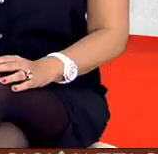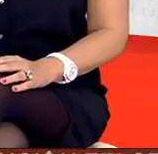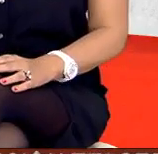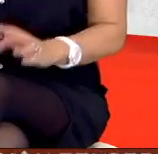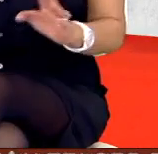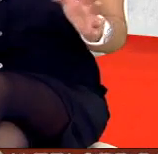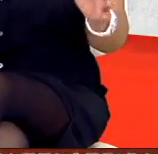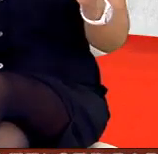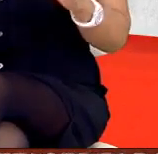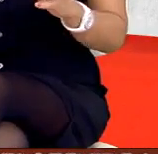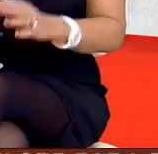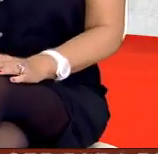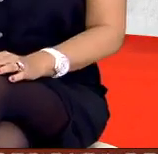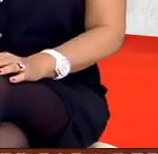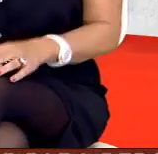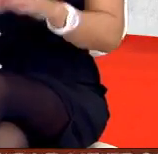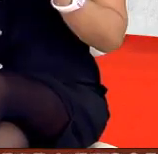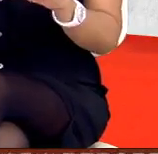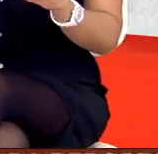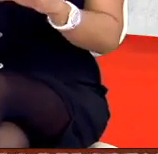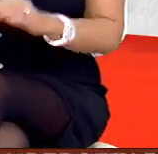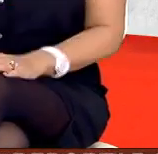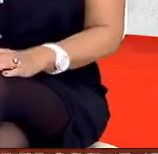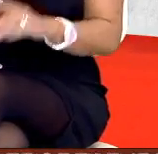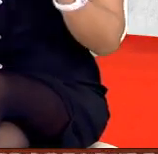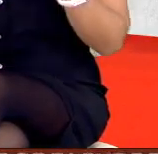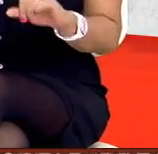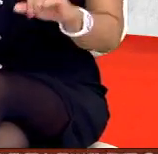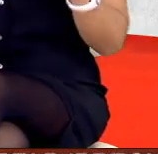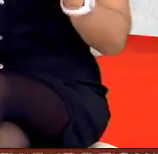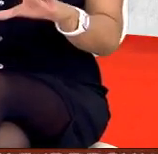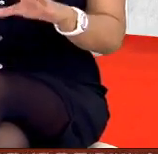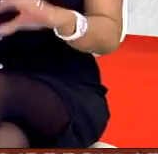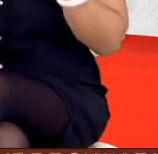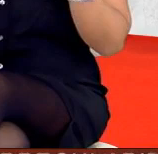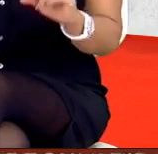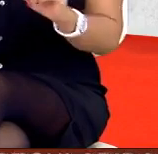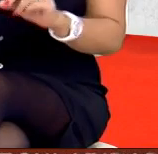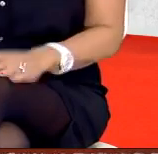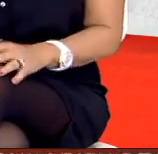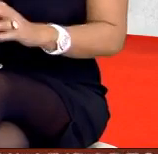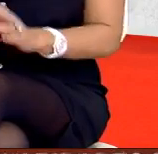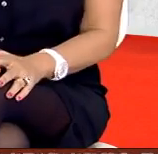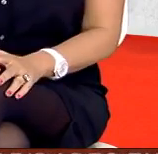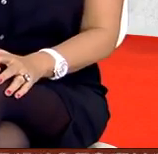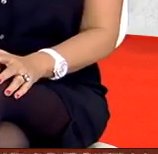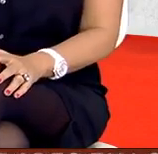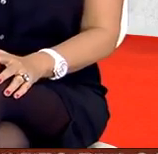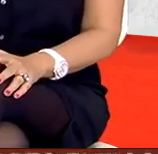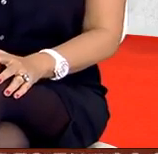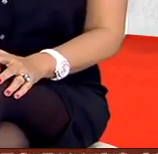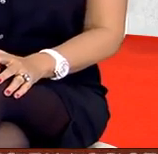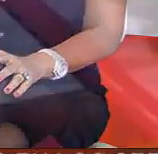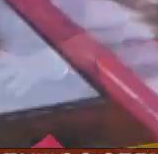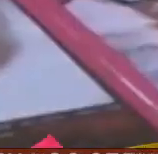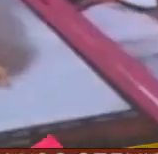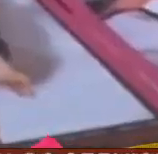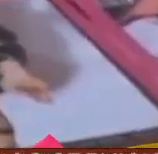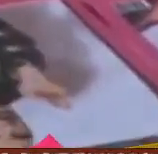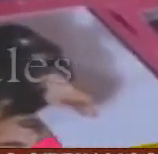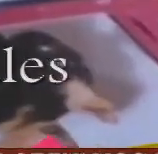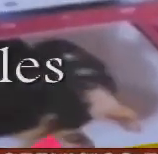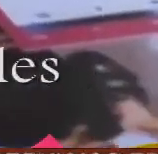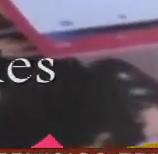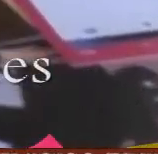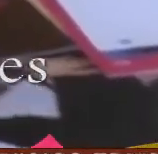buenos días bienvenidos al día con la moda soy Jimena Cardona y el día de hoy vamos a hablar de las redes sociales y el mundo de la moda vivimos